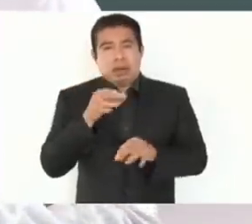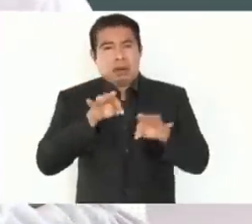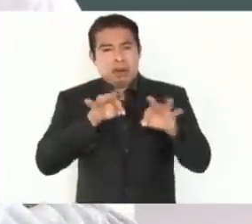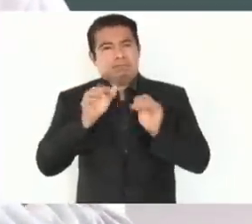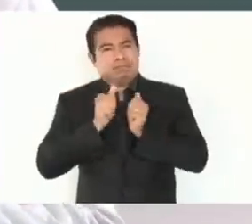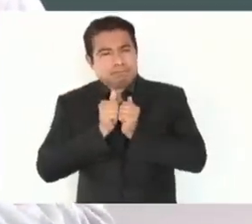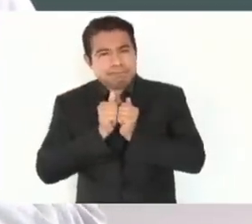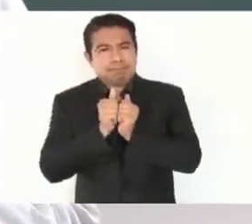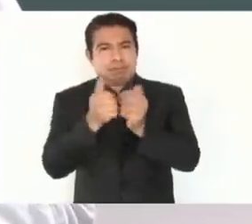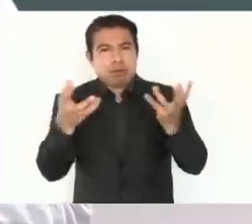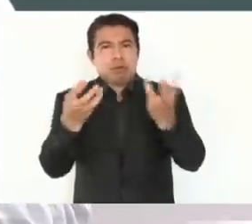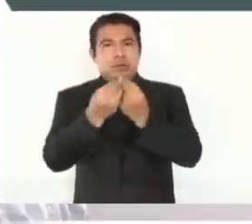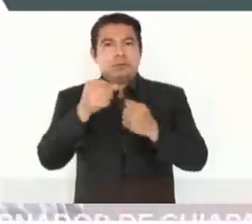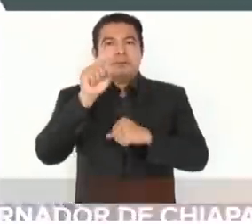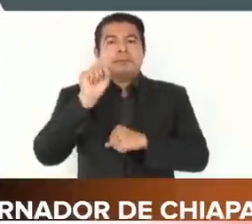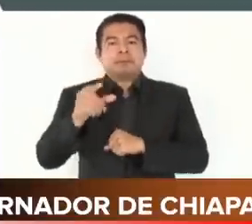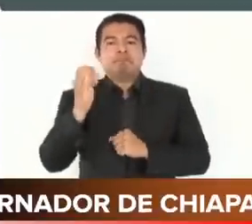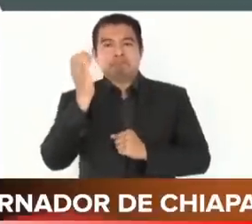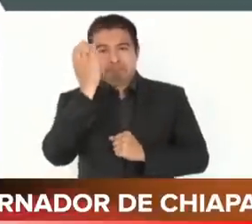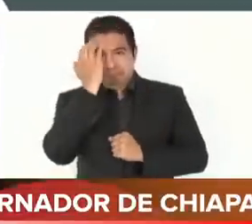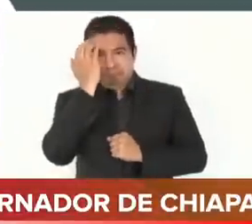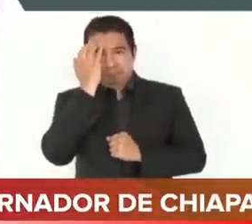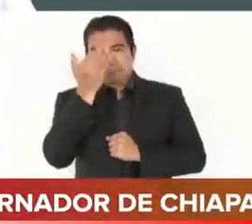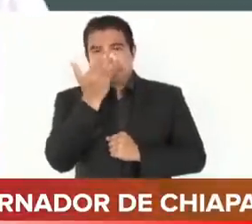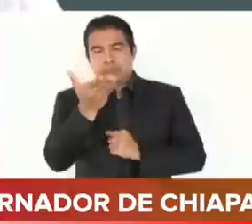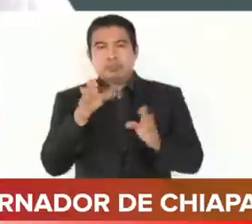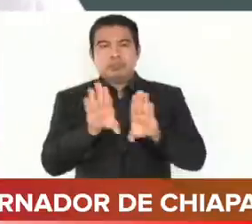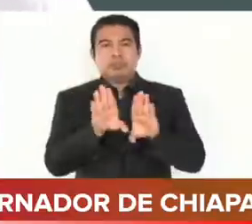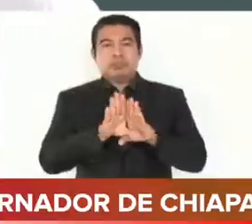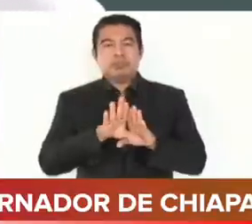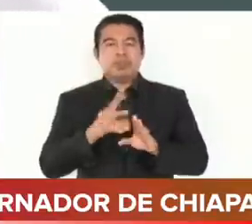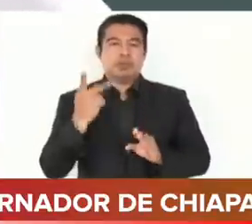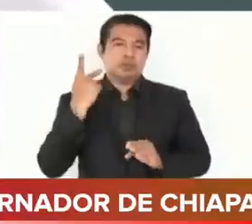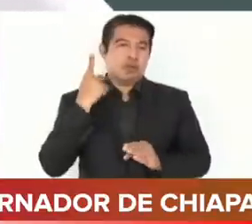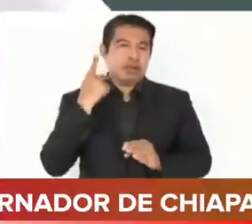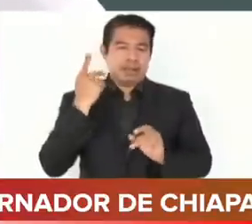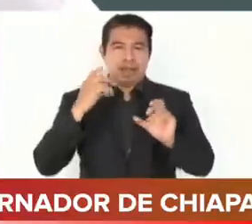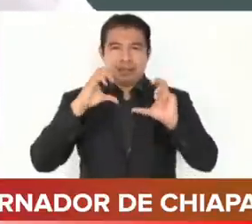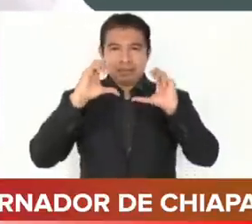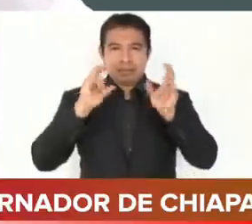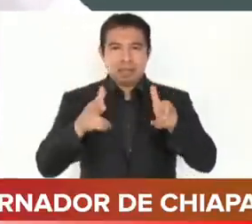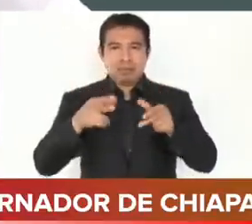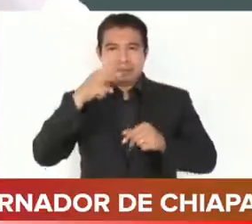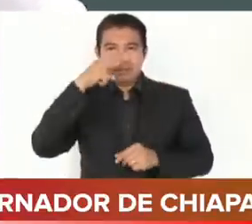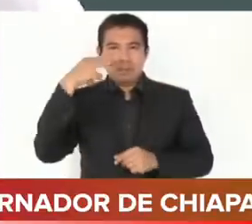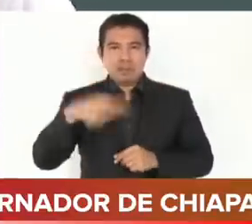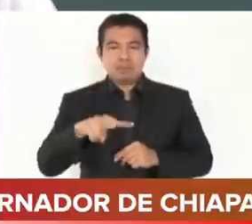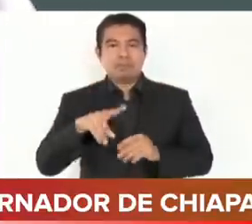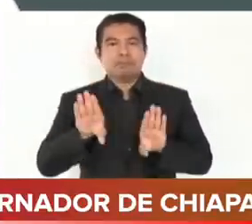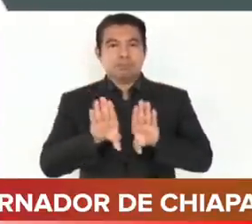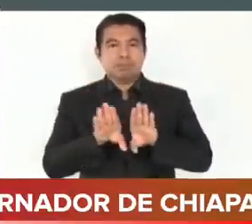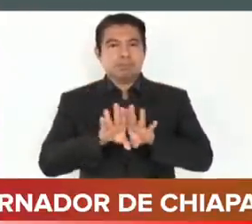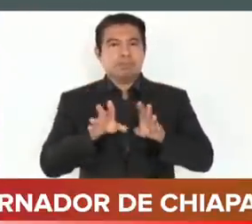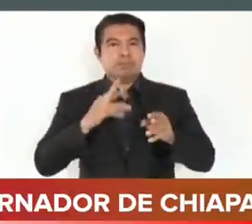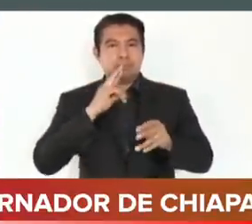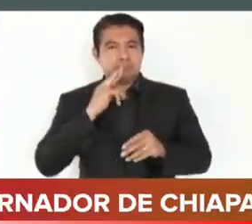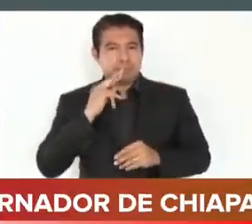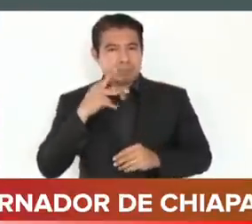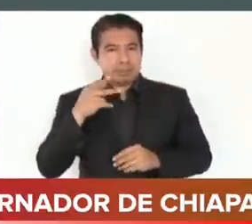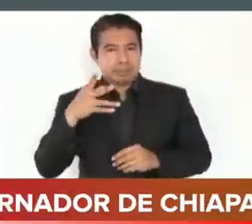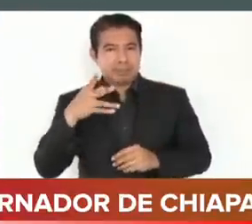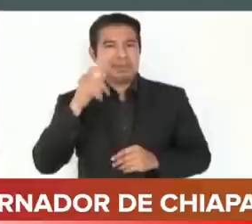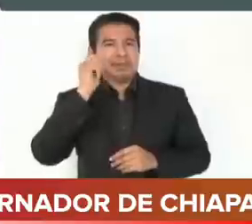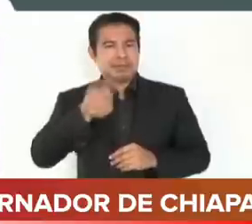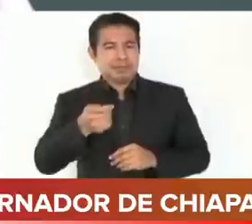verdaderamente cómo se construye la política de Chiapas y de México, que la mejor política es el